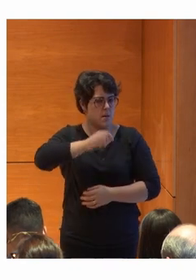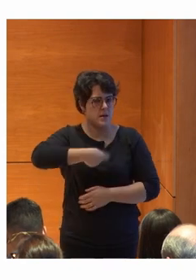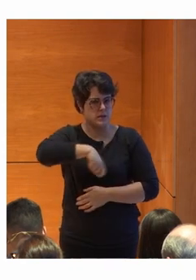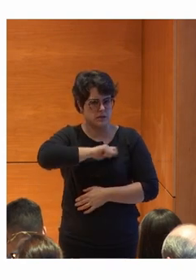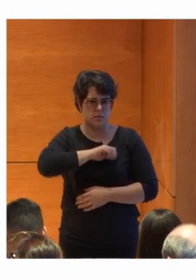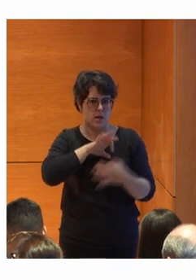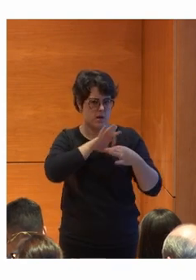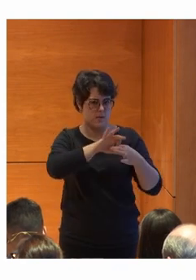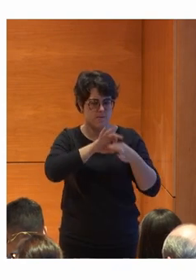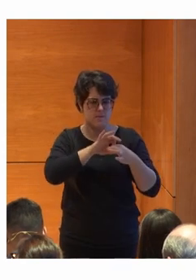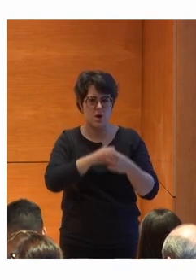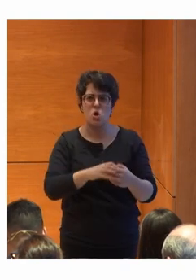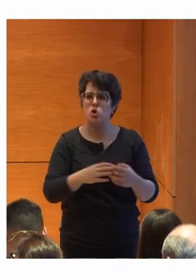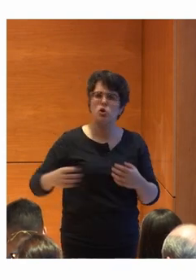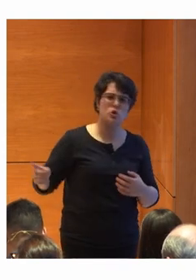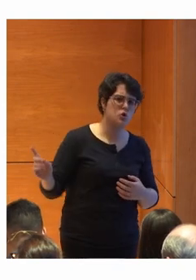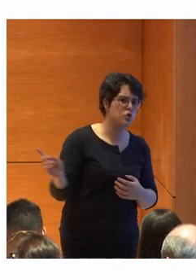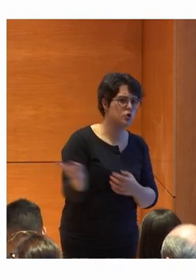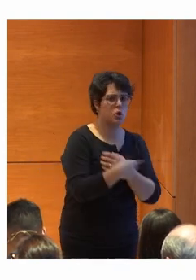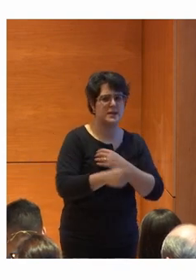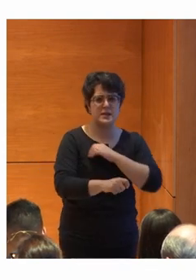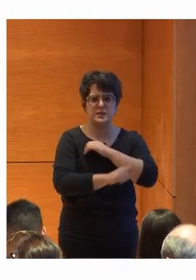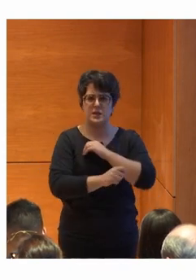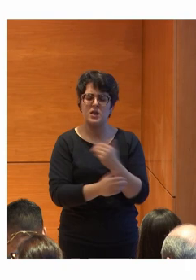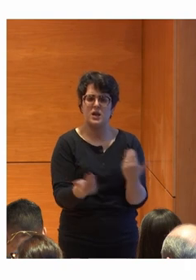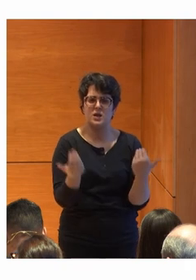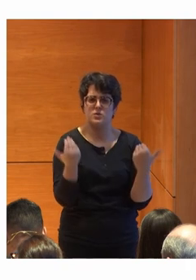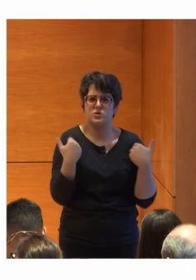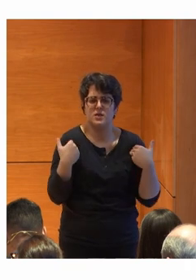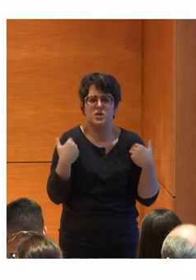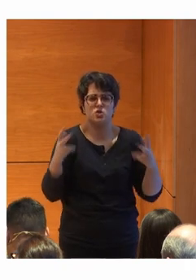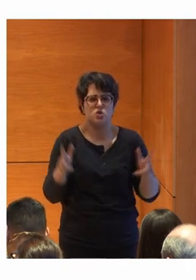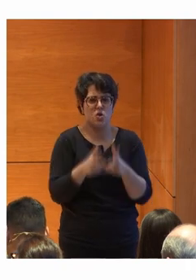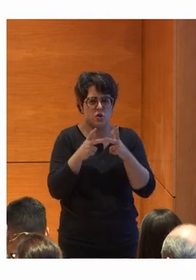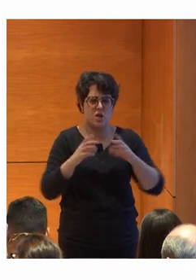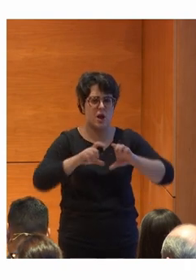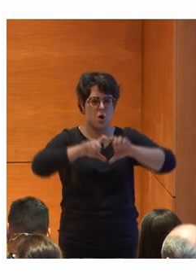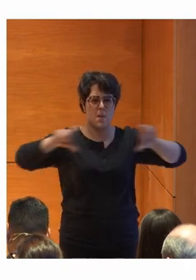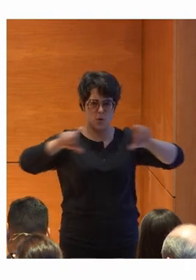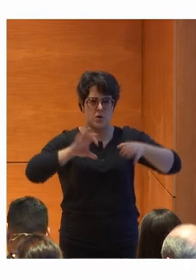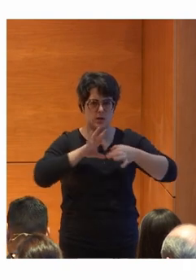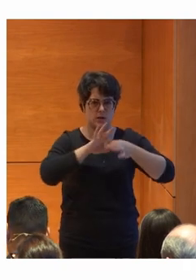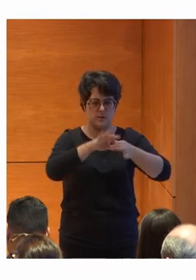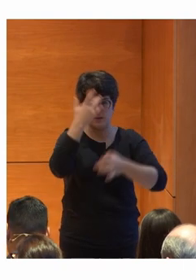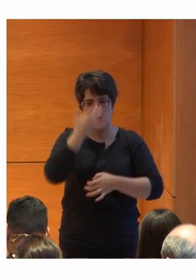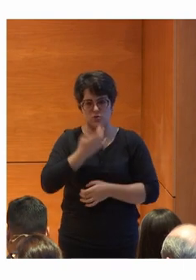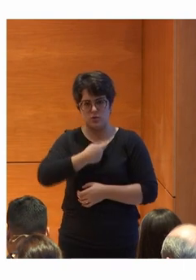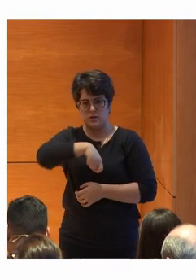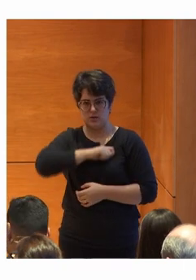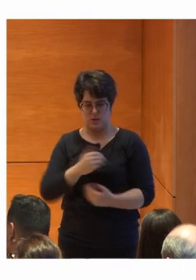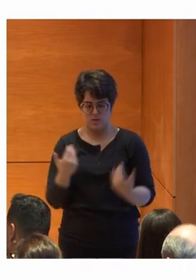sobre la que pivota toda nuestra estrategia de responsabilidad social corporativa de Samsung en España.